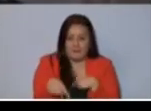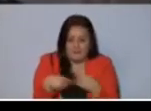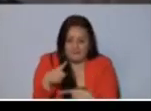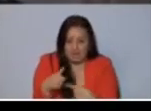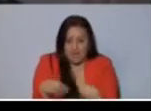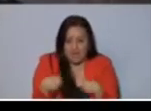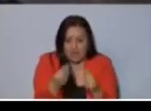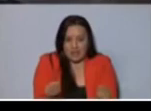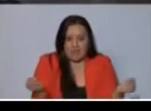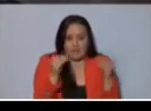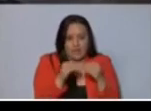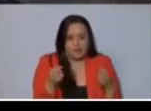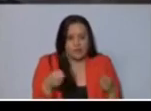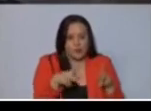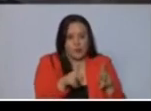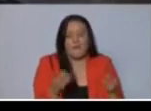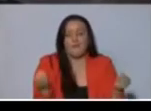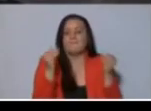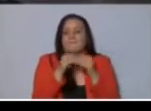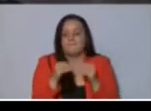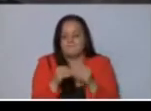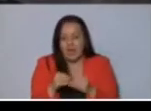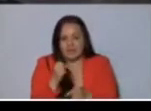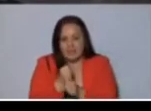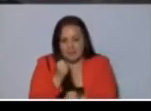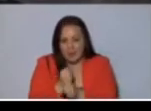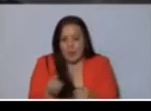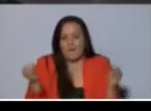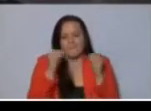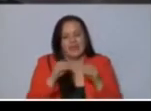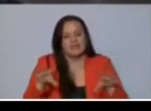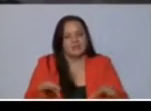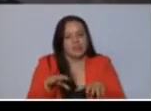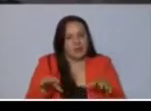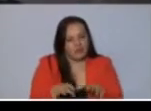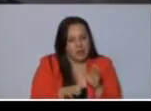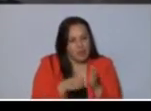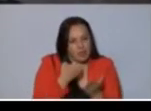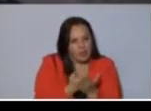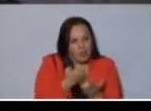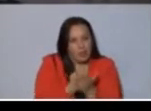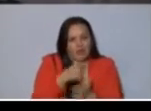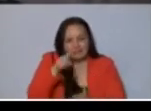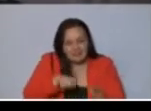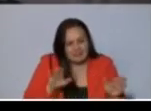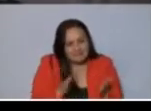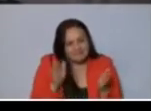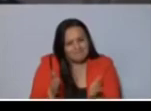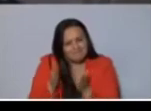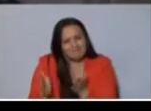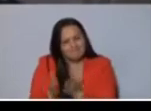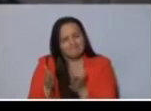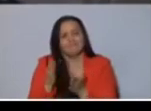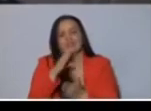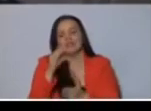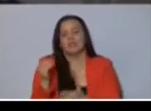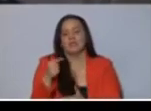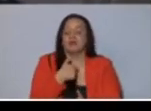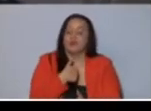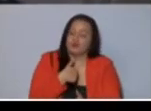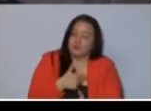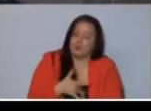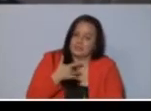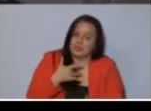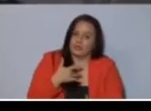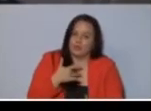dinamismo en la economía y son los que tenemos que empujar e incentivar. De manera que yo me siento muy complacido de que hoy podamos votar